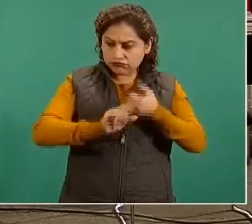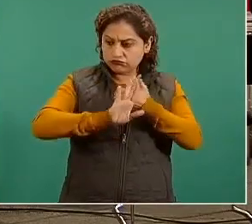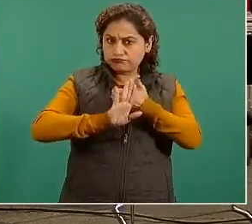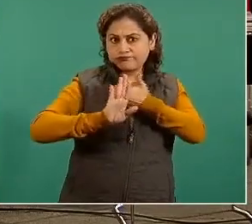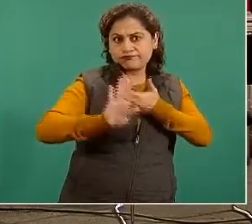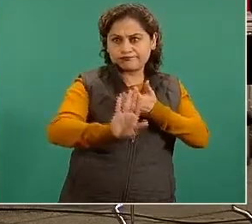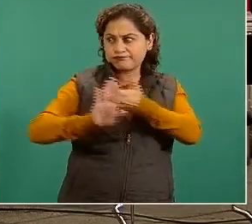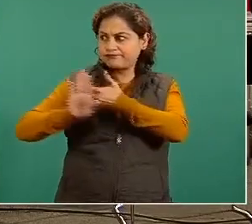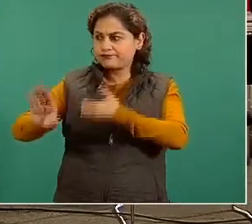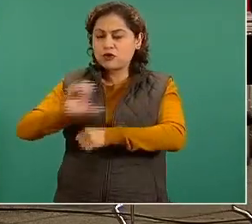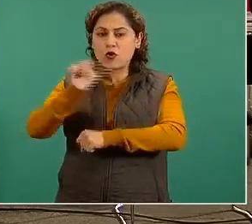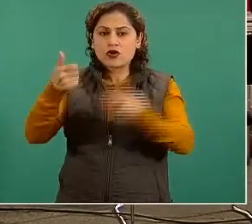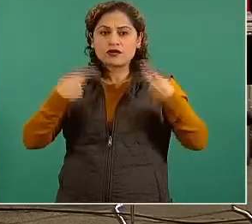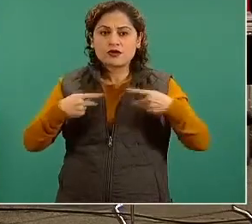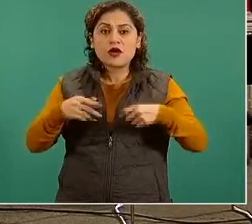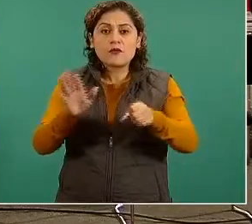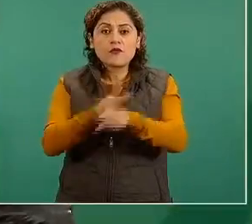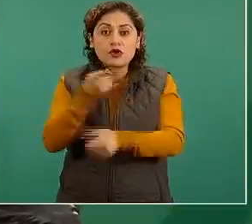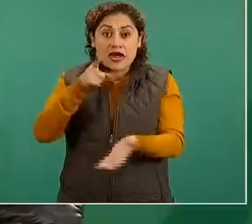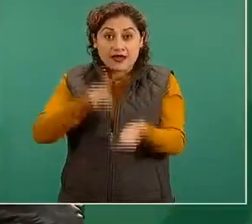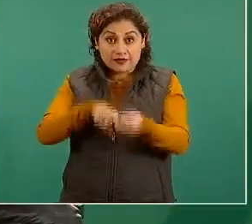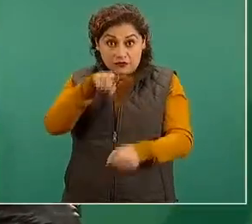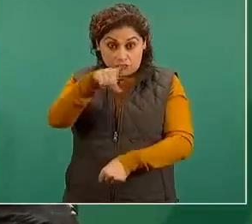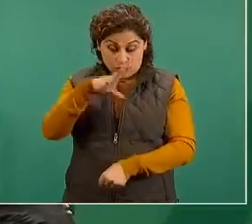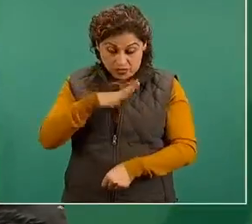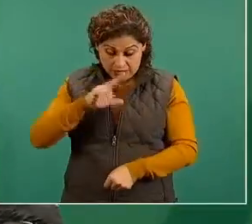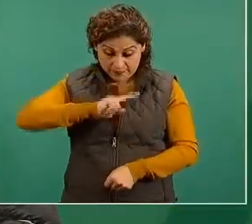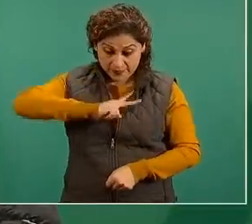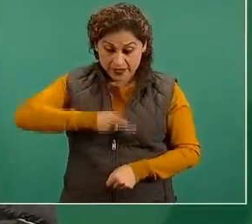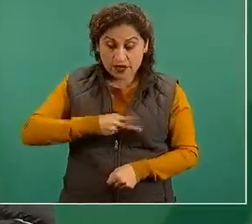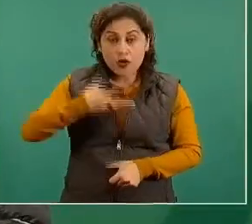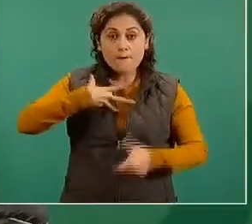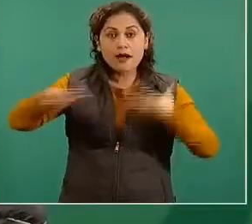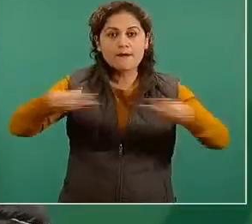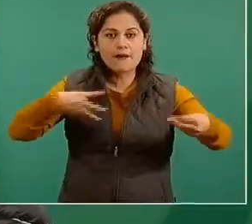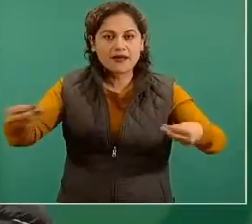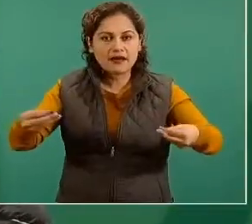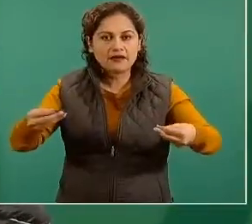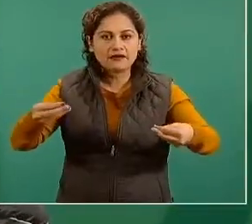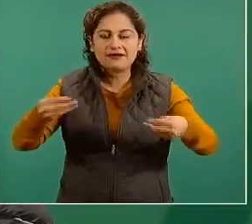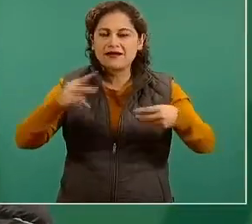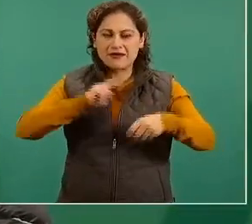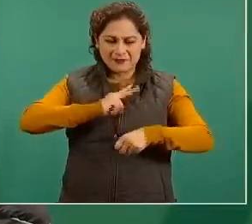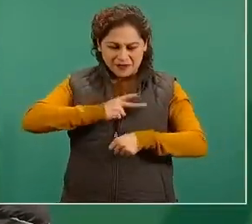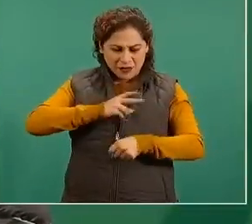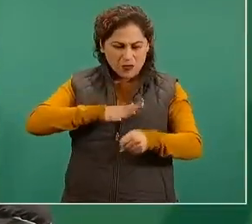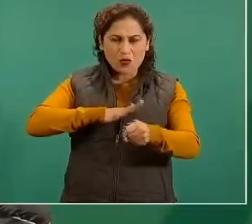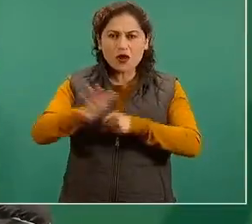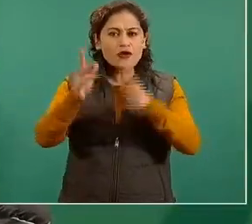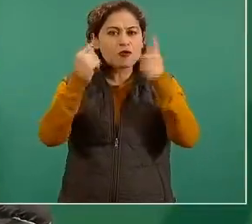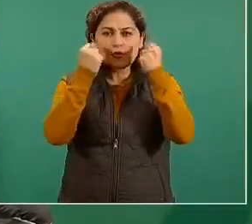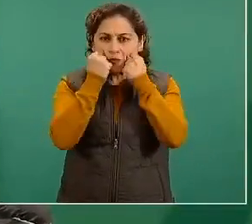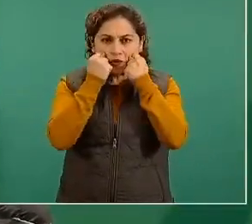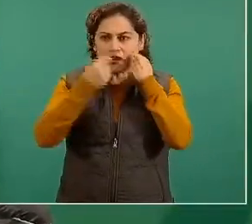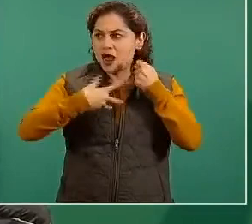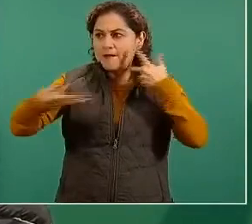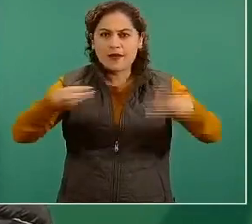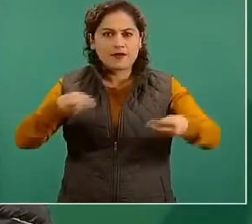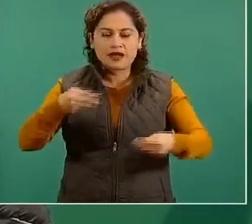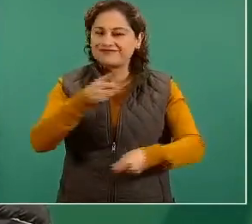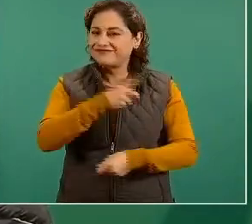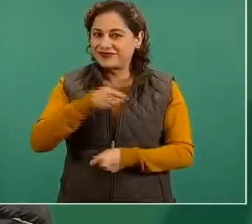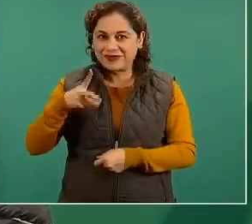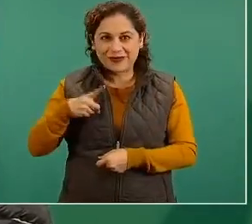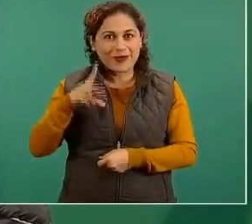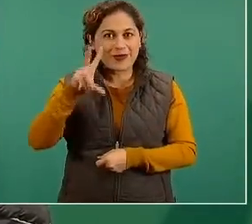esa bacteria se siga propagando por no mantener las medidas básicas de prevención. Entonces, lo más